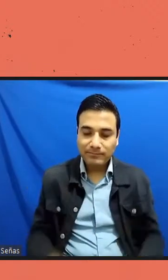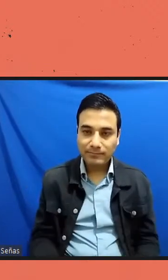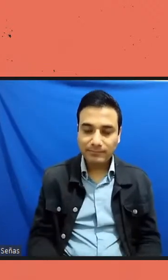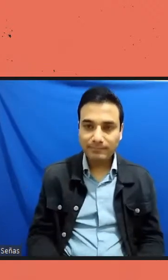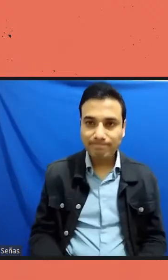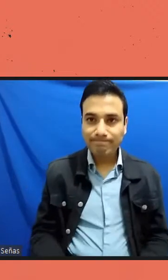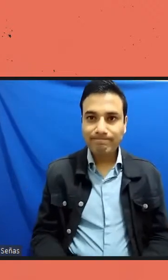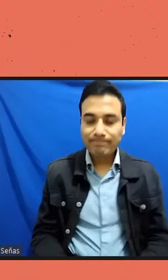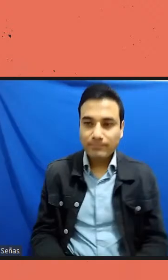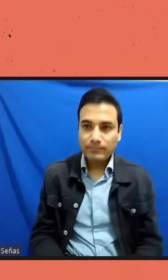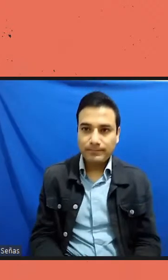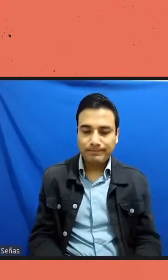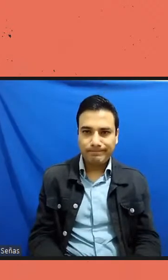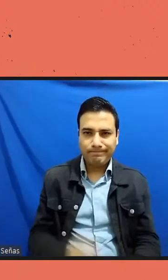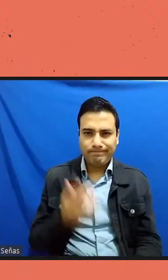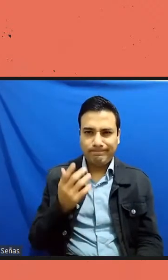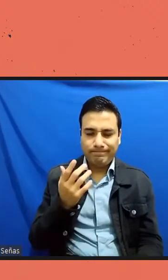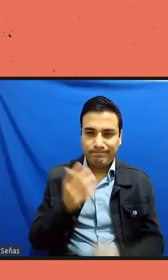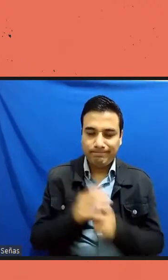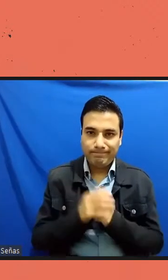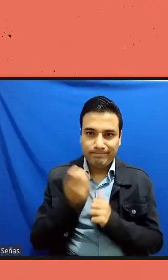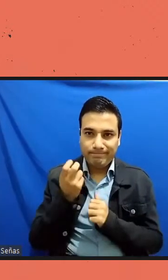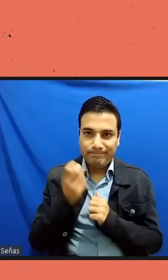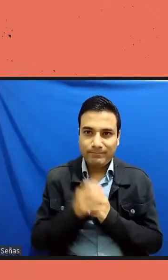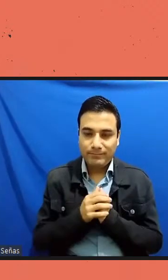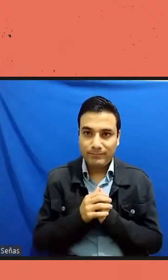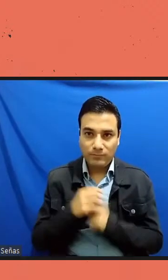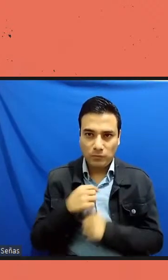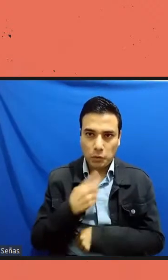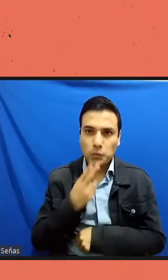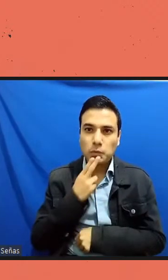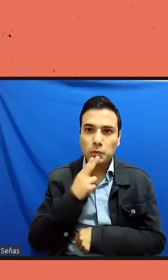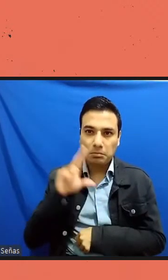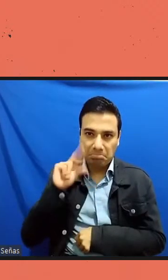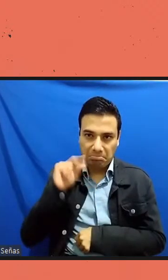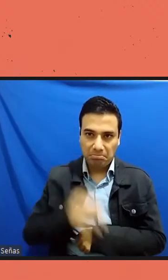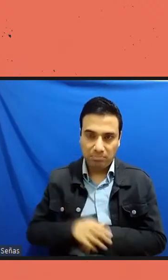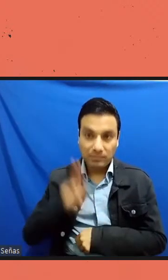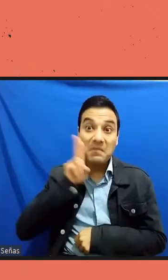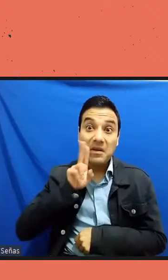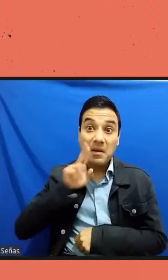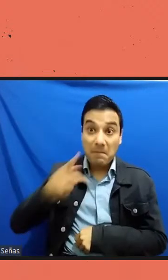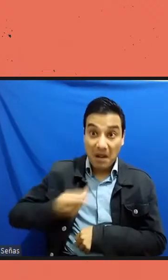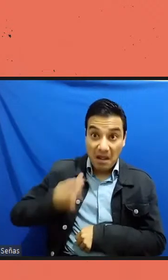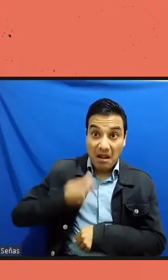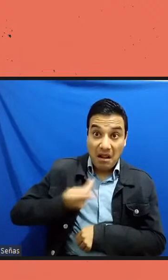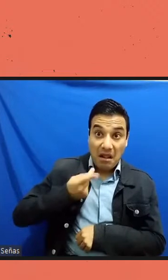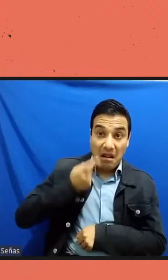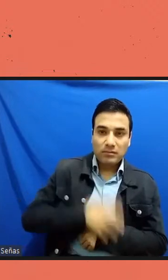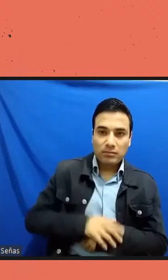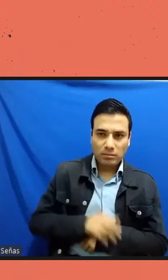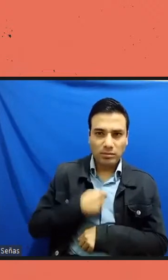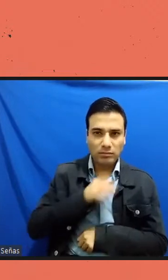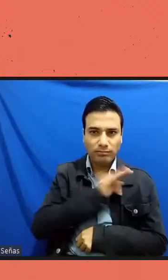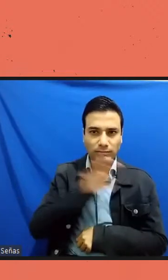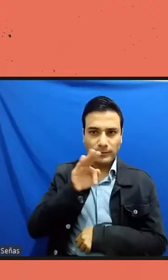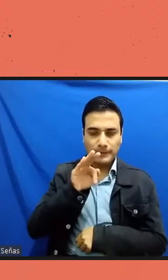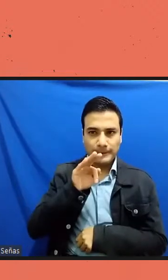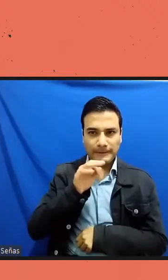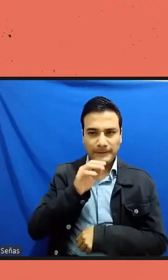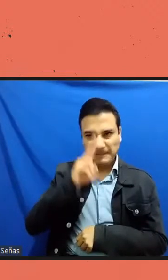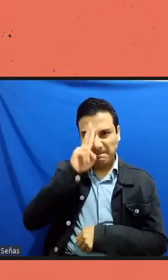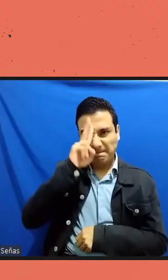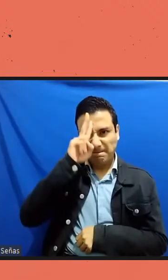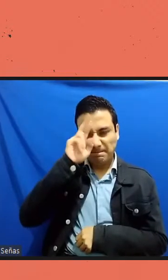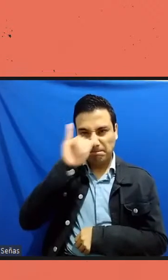intensidad de las preguntas que me puedan hacer después de mi presentación, ¿no? Si me, son muy profundas y muy intensas,